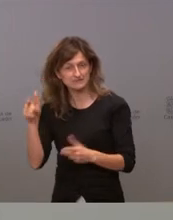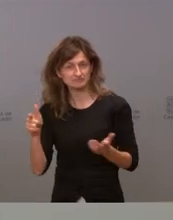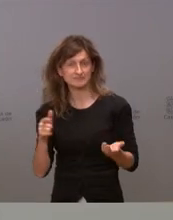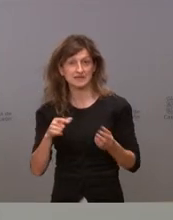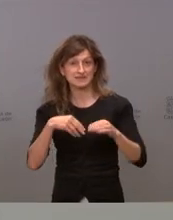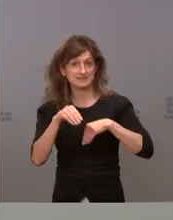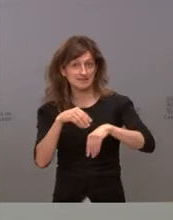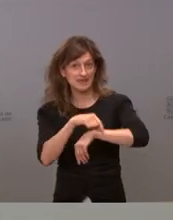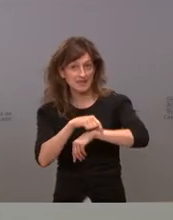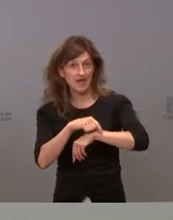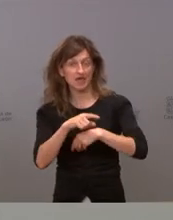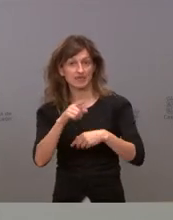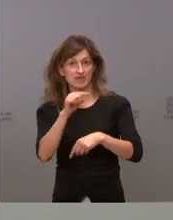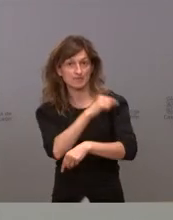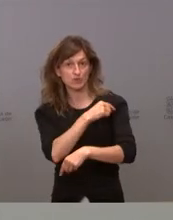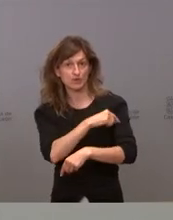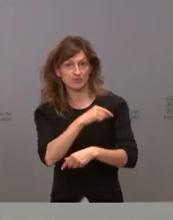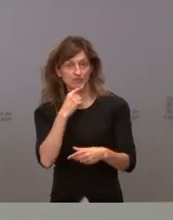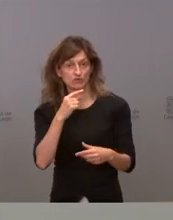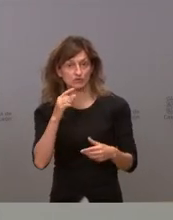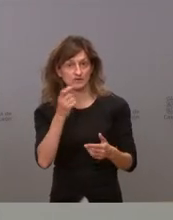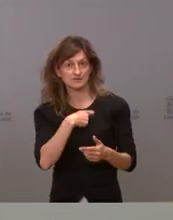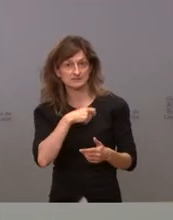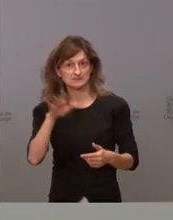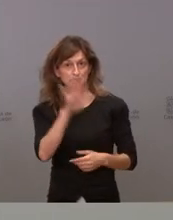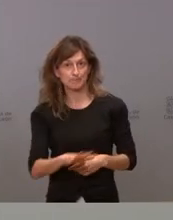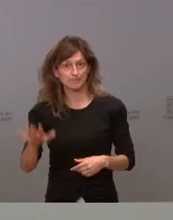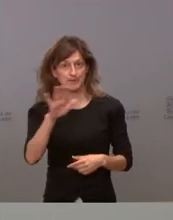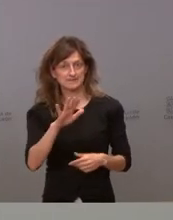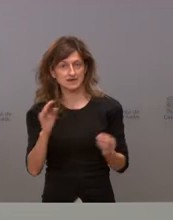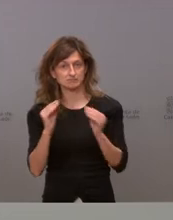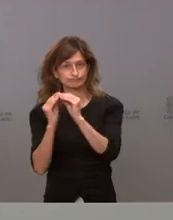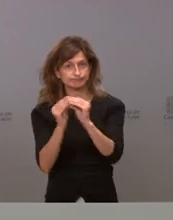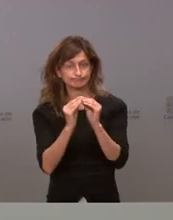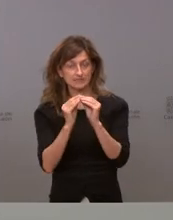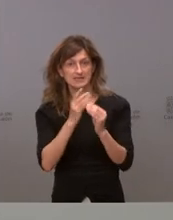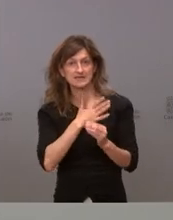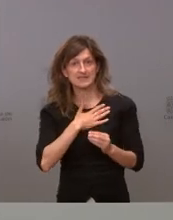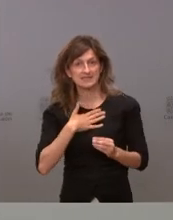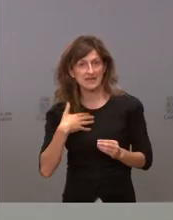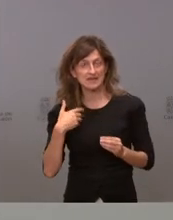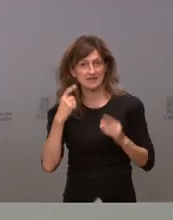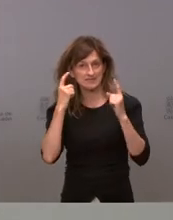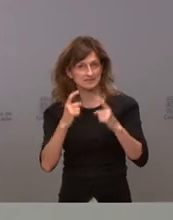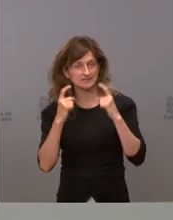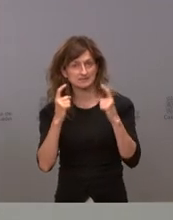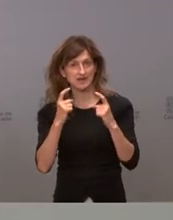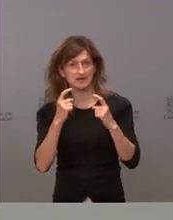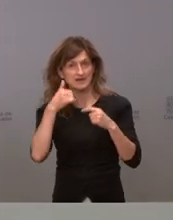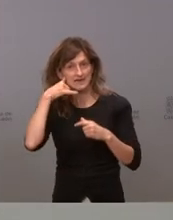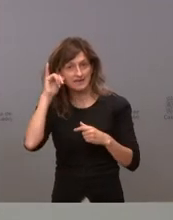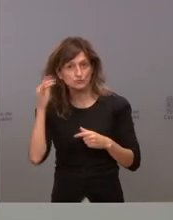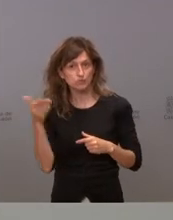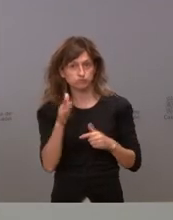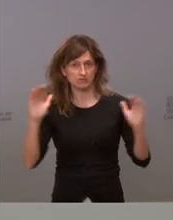vacunación se estableció en el conjunto de la nación para disminuir lo más rápidamente posible el riesgo de